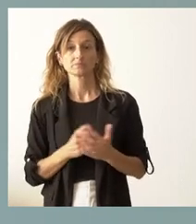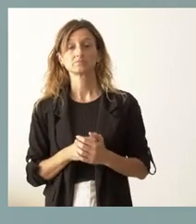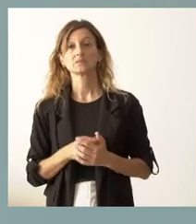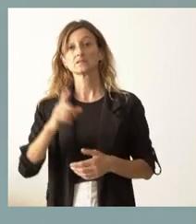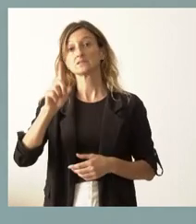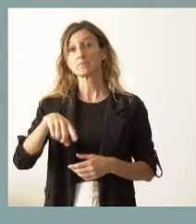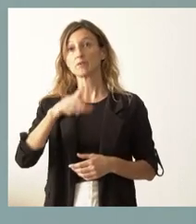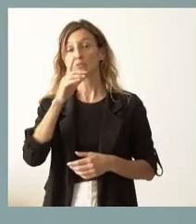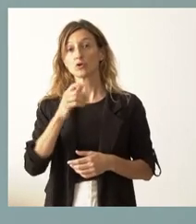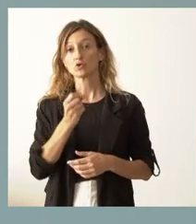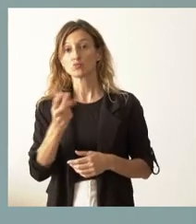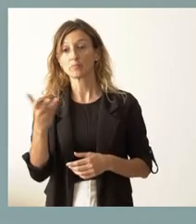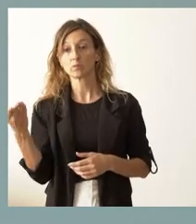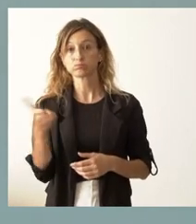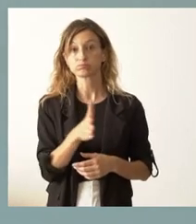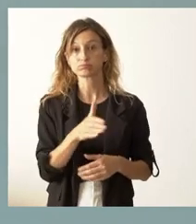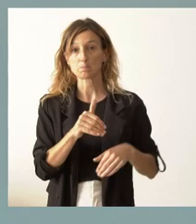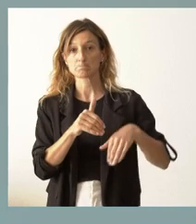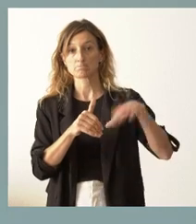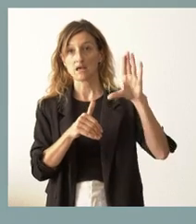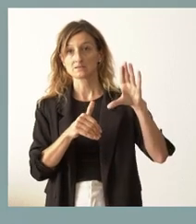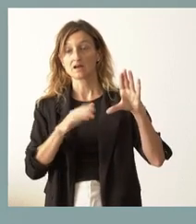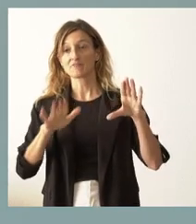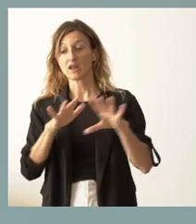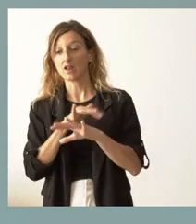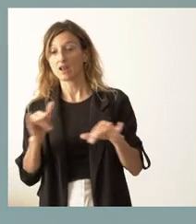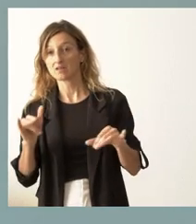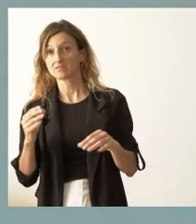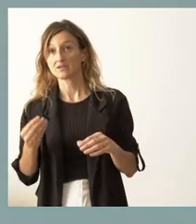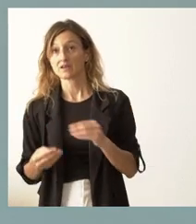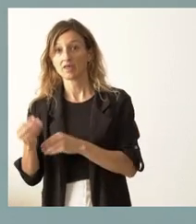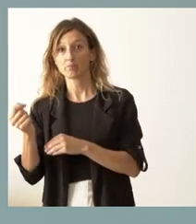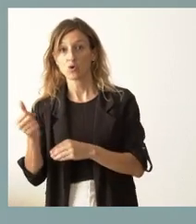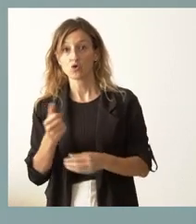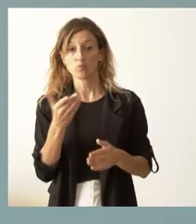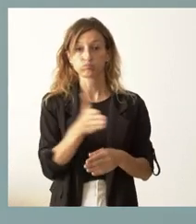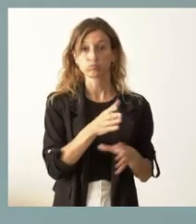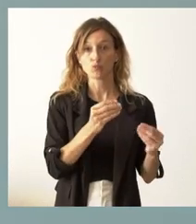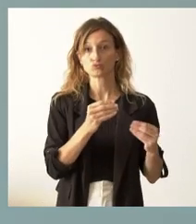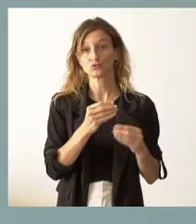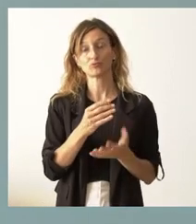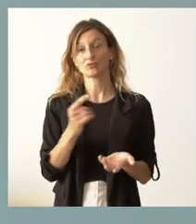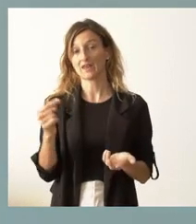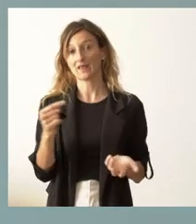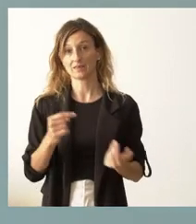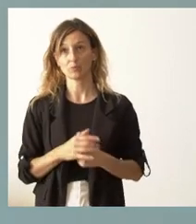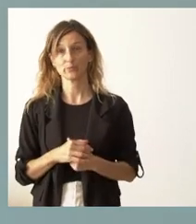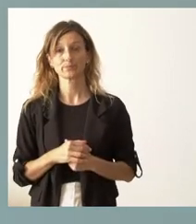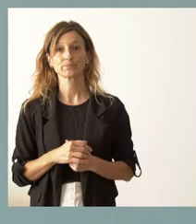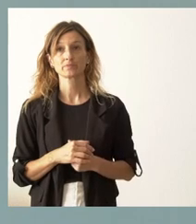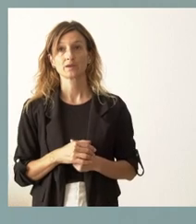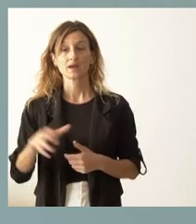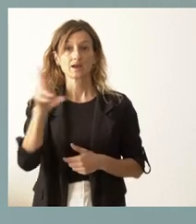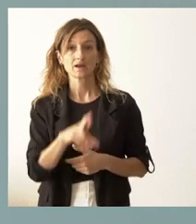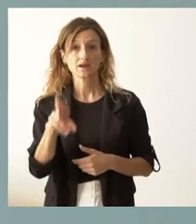el número de defunciones hace que nuestro saldo vegetativo sea claramente negativo. Nosotros tenemos que seguir insistiendo en este